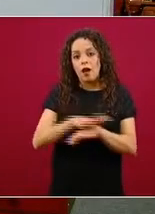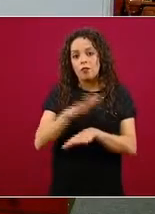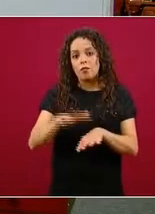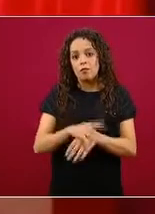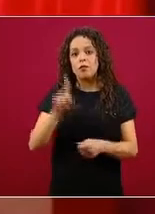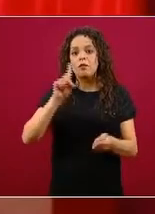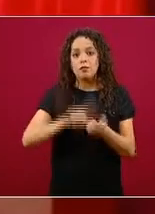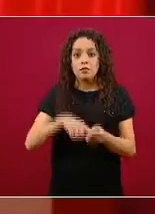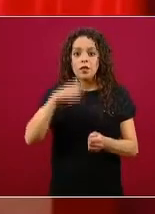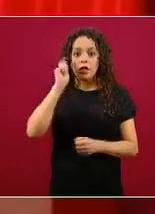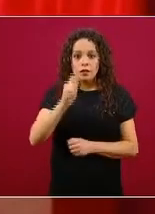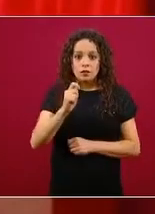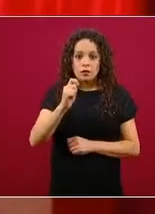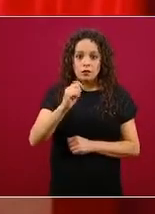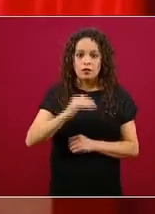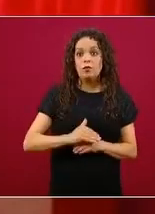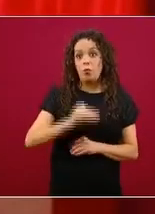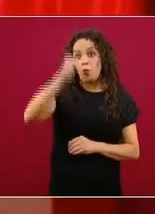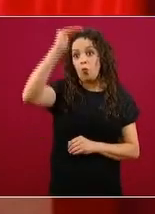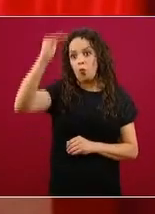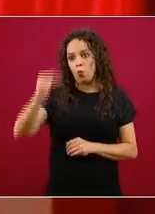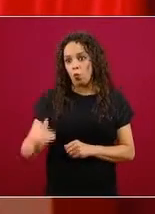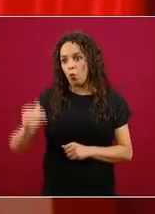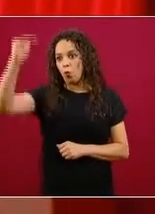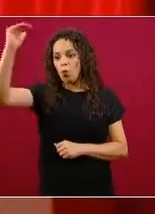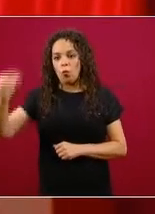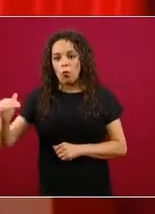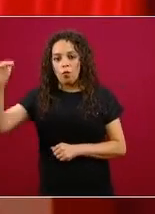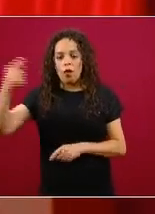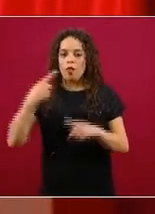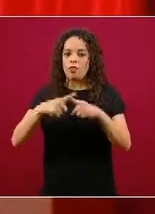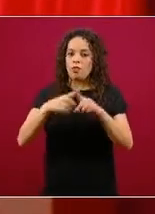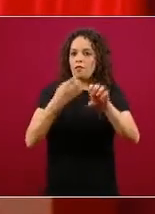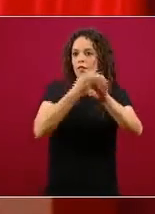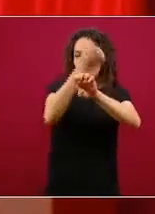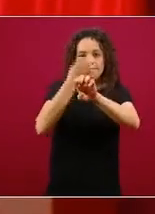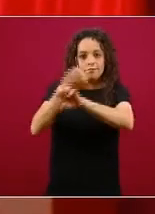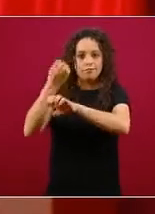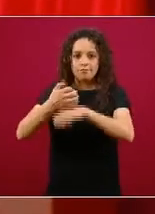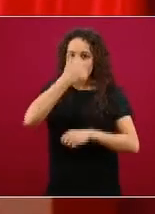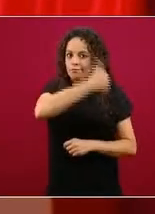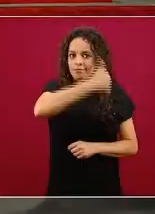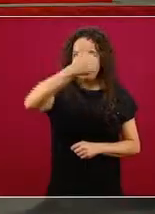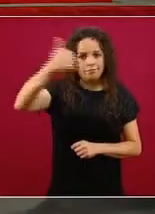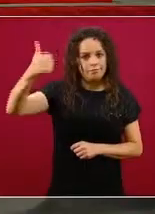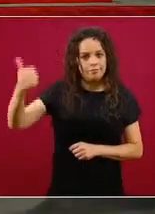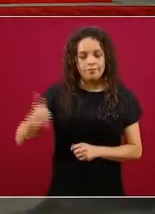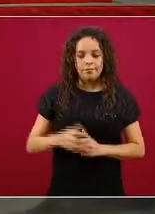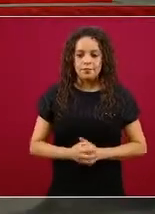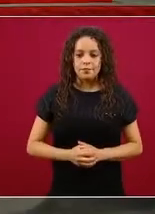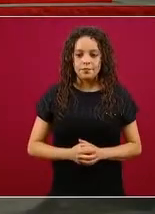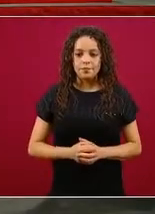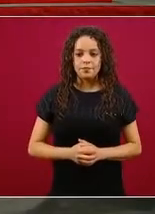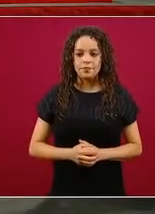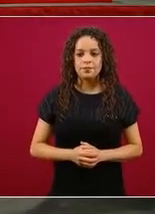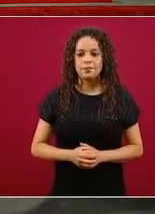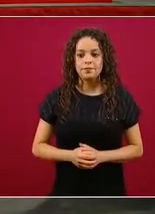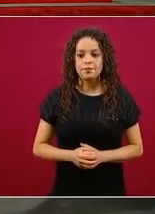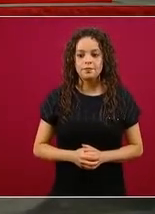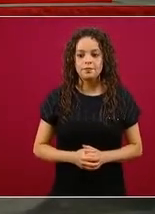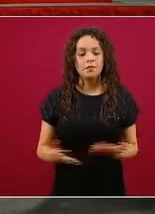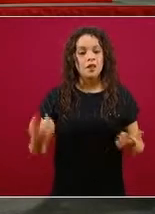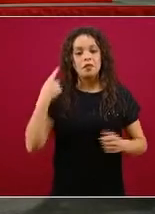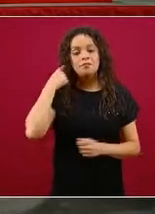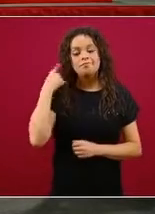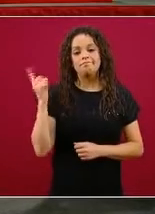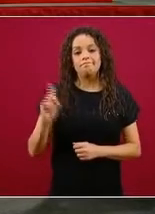en la dinámica epidémica en las distintas entidades federativas ¿cuál sería el mensaje que le daría en este caso a